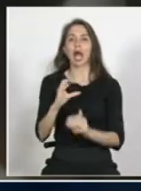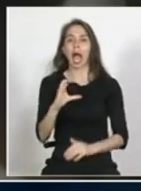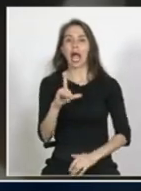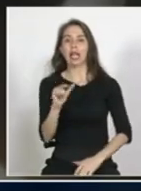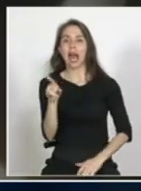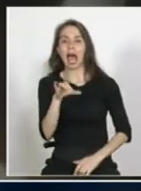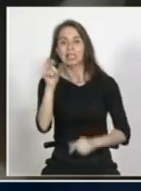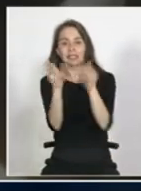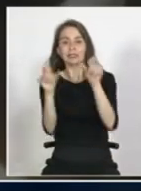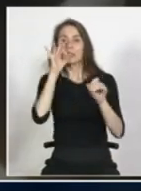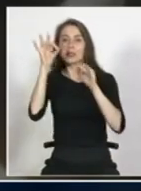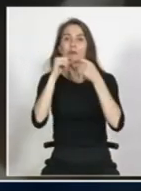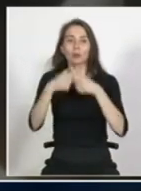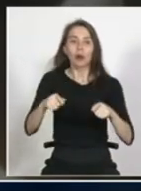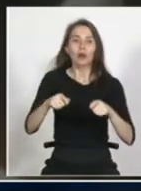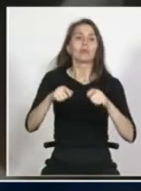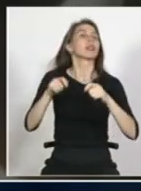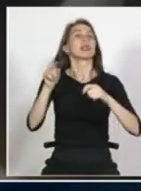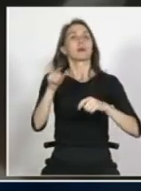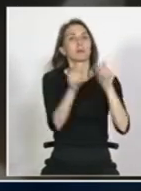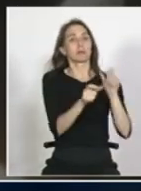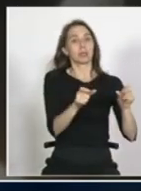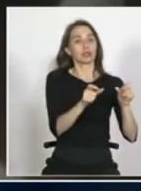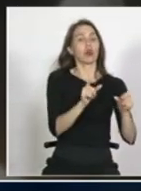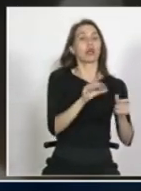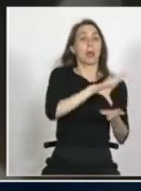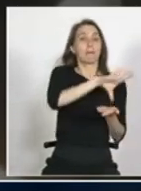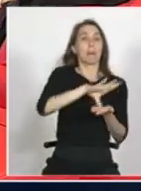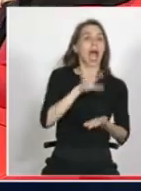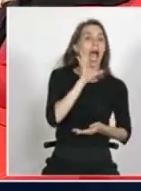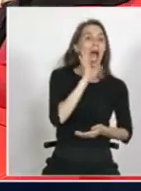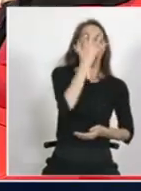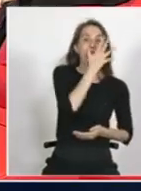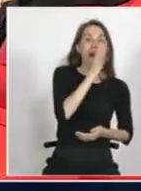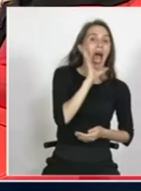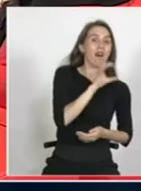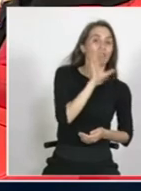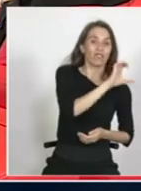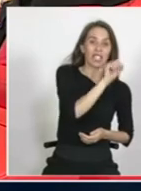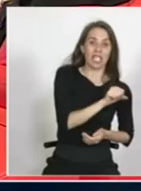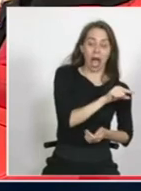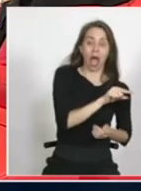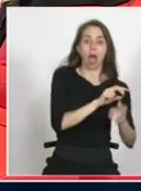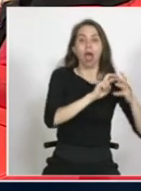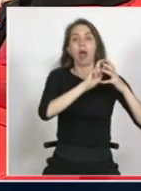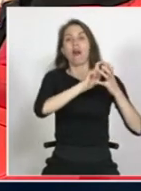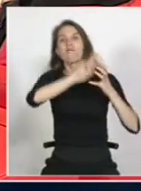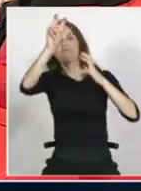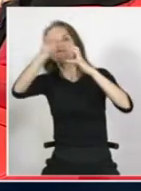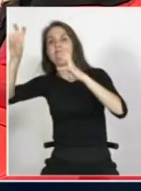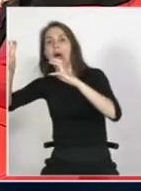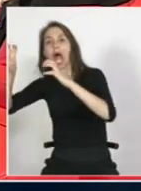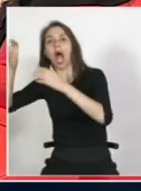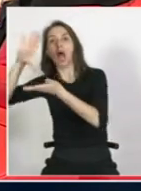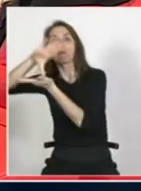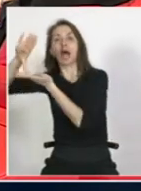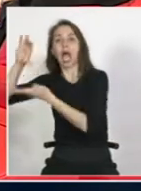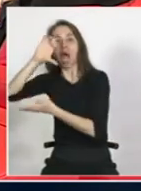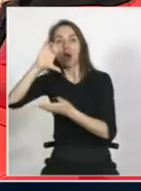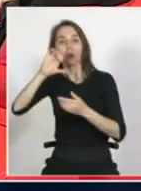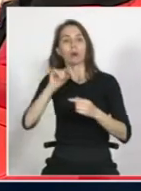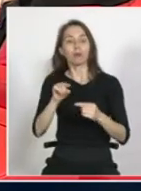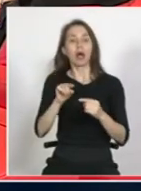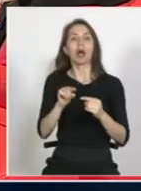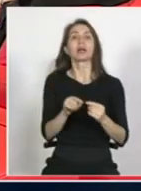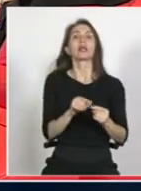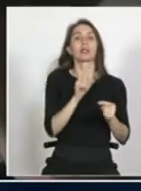migratorio más bien de refugiados de África hacia Europa pero hace una reflexión con respecto a cómo finalmente el fenómeno migratorio va siguiendo al